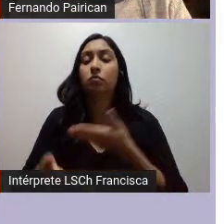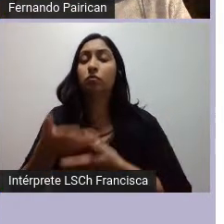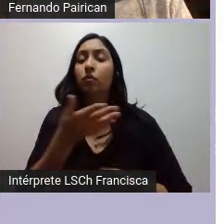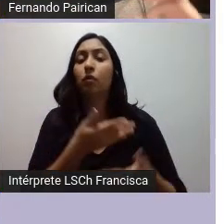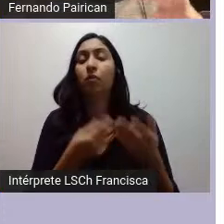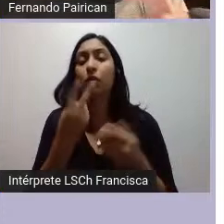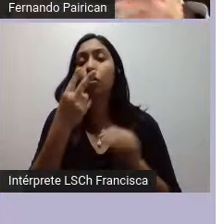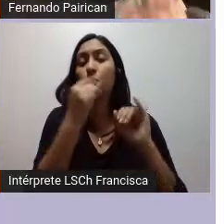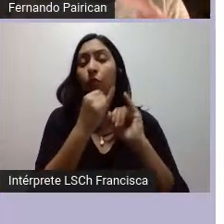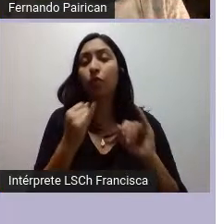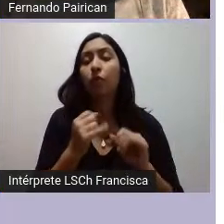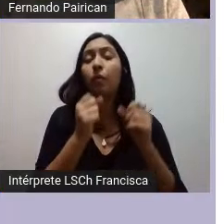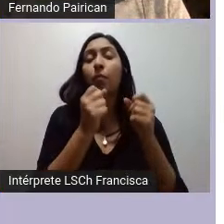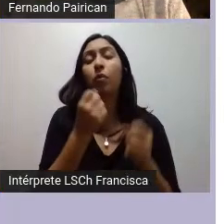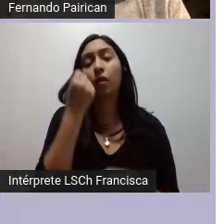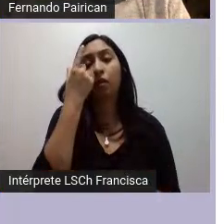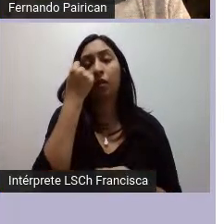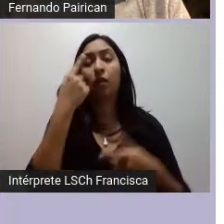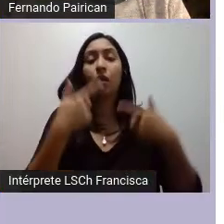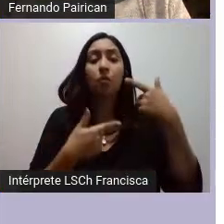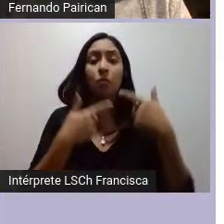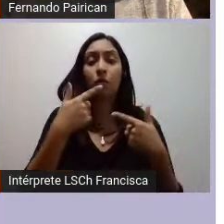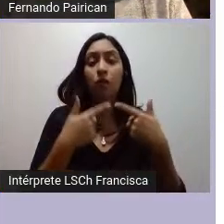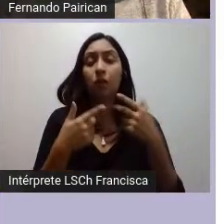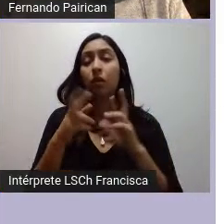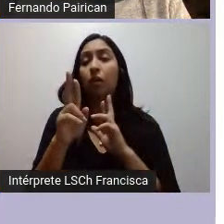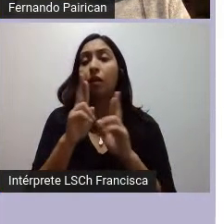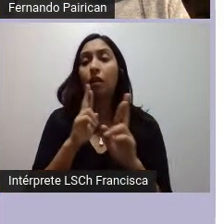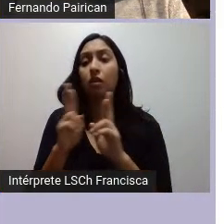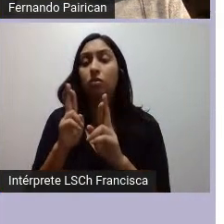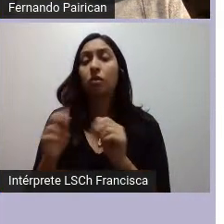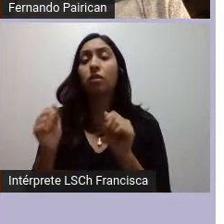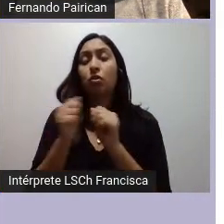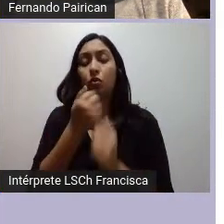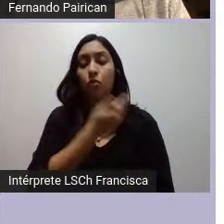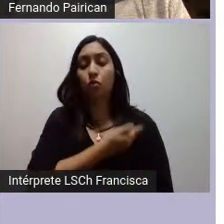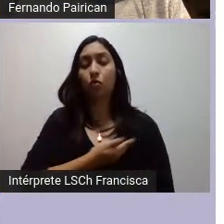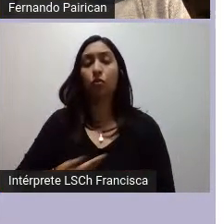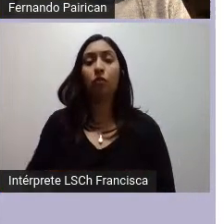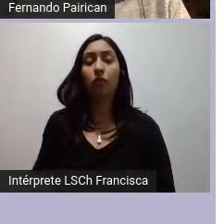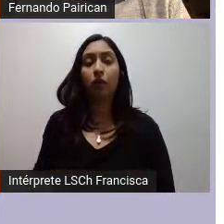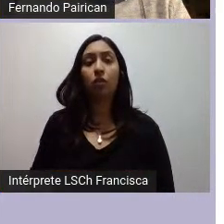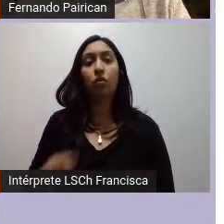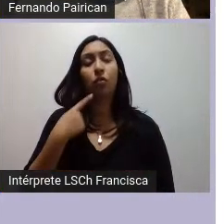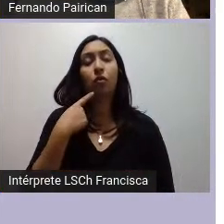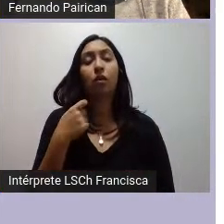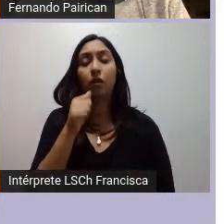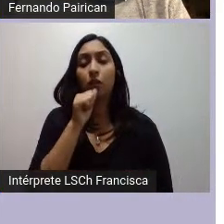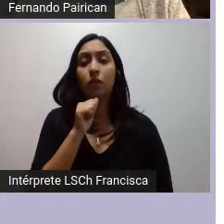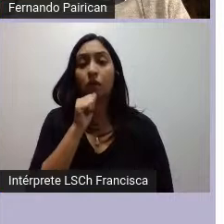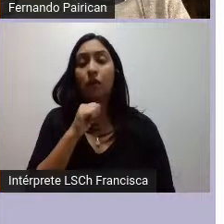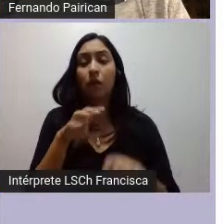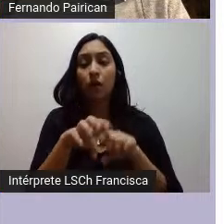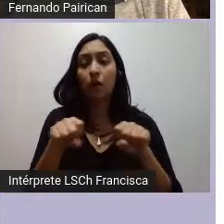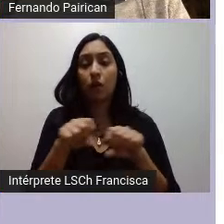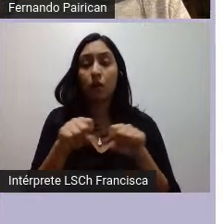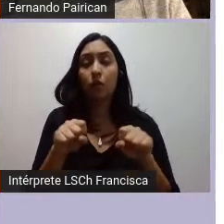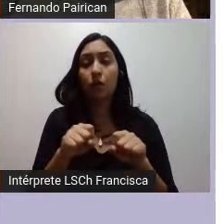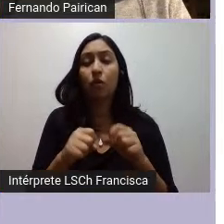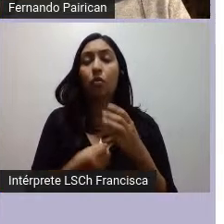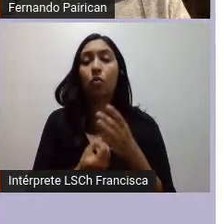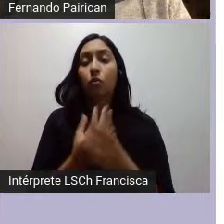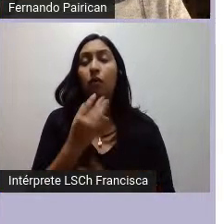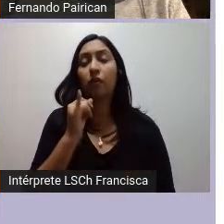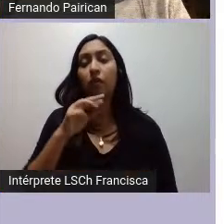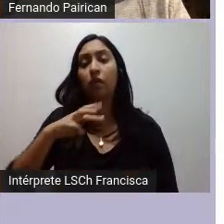de entender la política y la forma de relacionarse con los gobiernos. ¿Qué queda ausente del acuerdo no imperial que firma